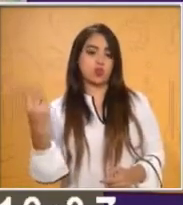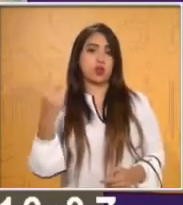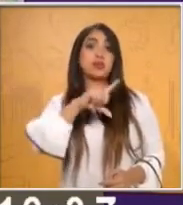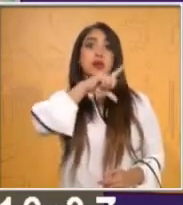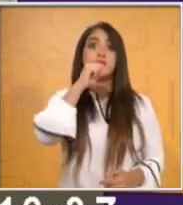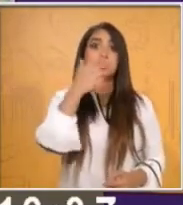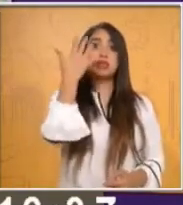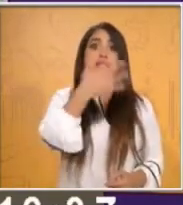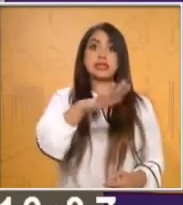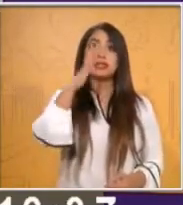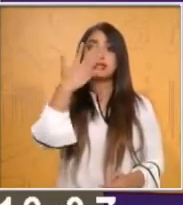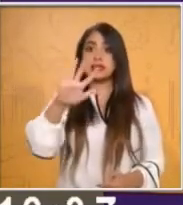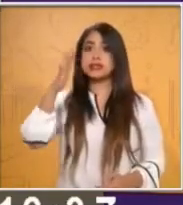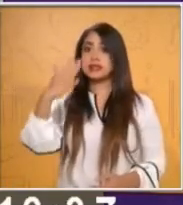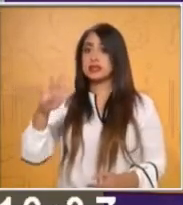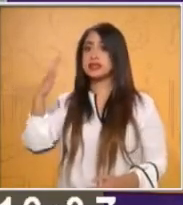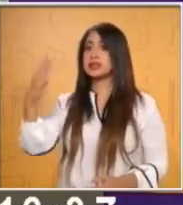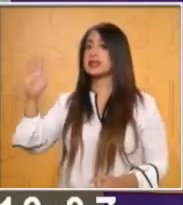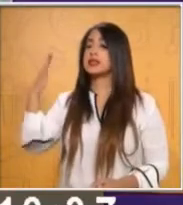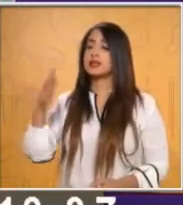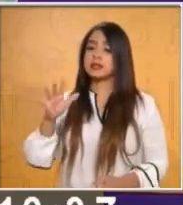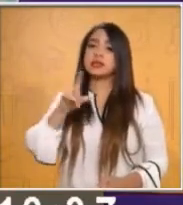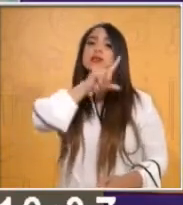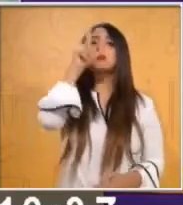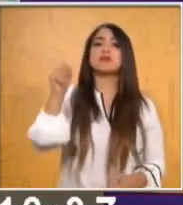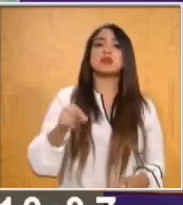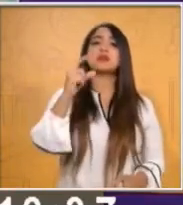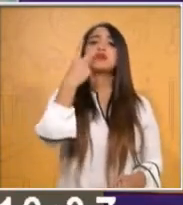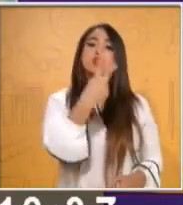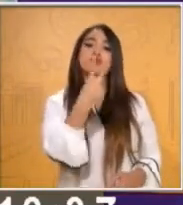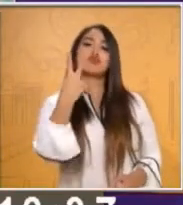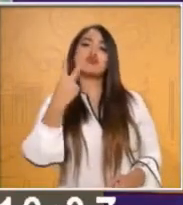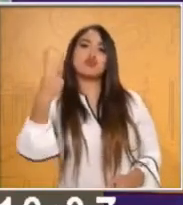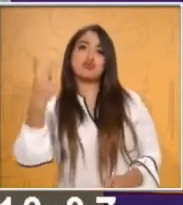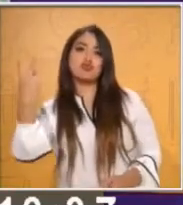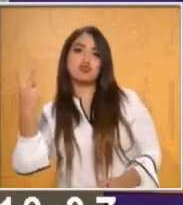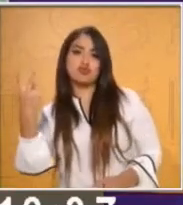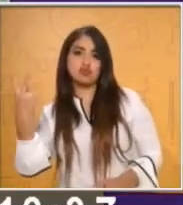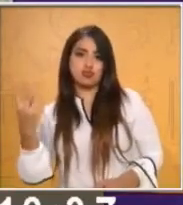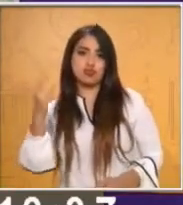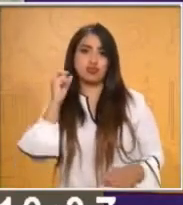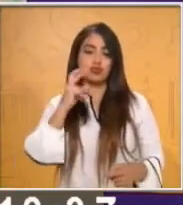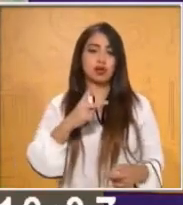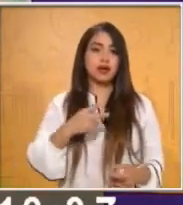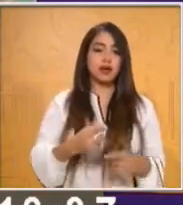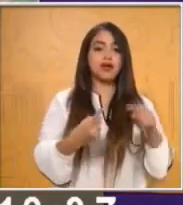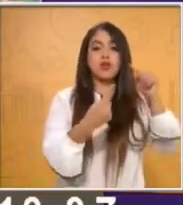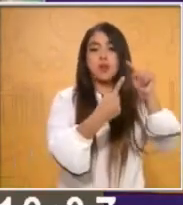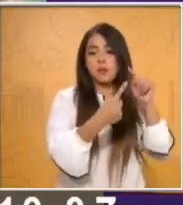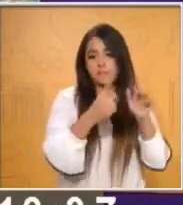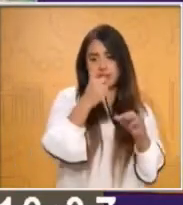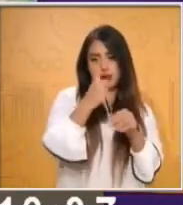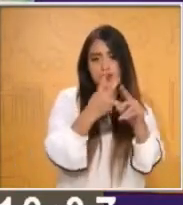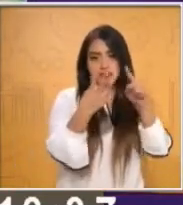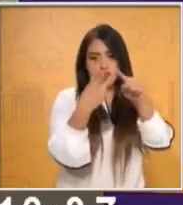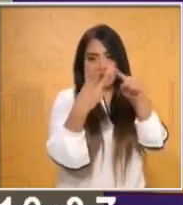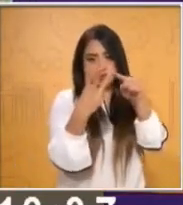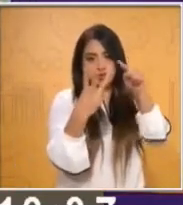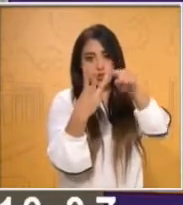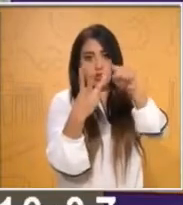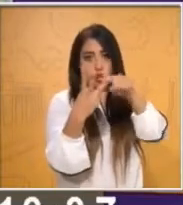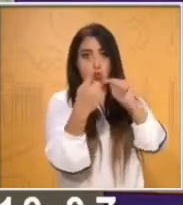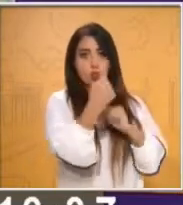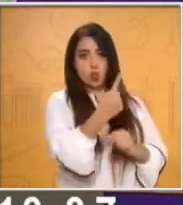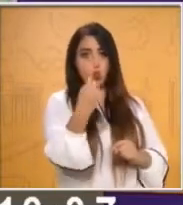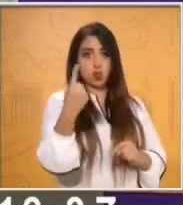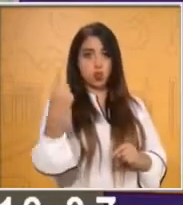última es de dos en dos. De esta manera lo vamos a trabajar de manera ascendente y descendiente. En la del dos,